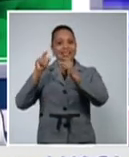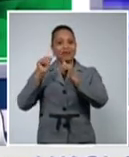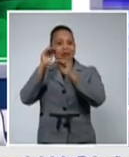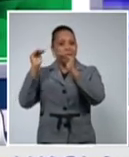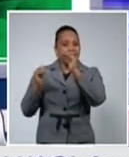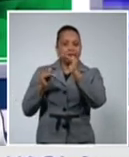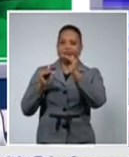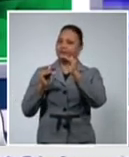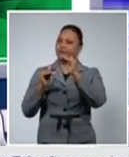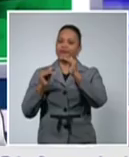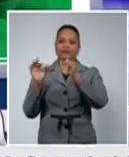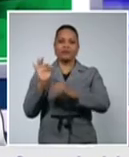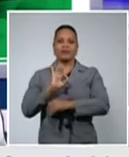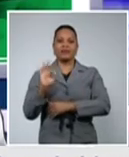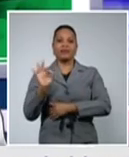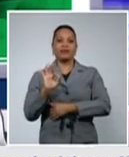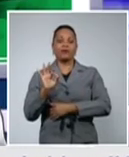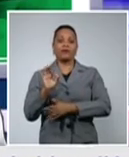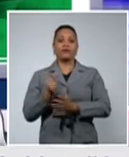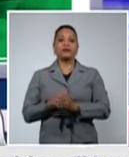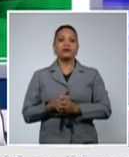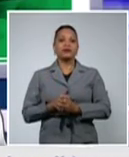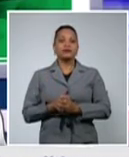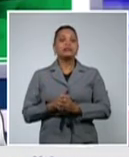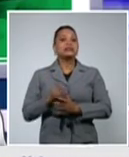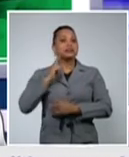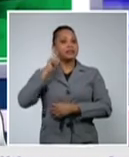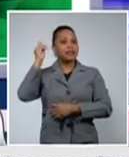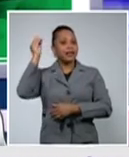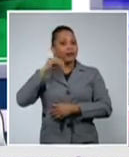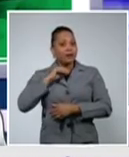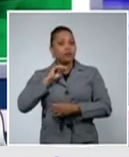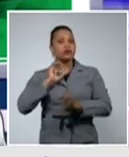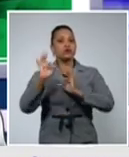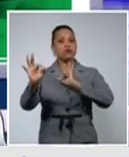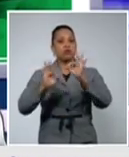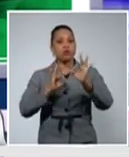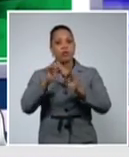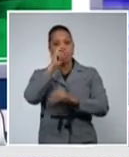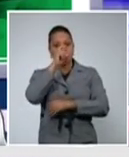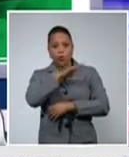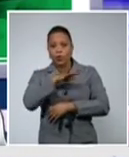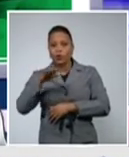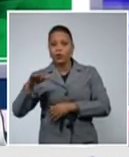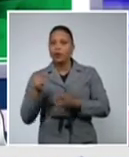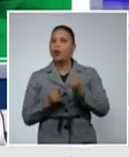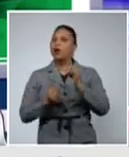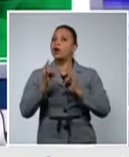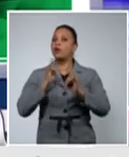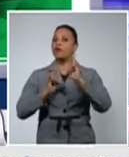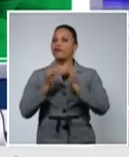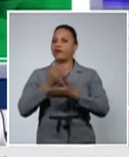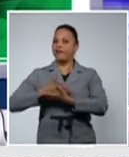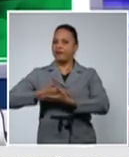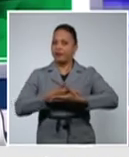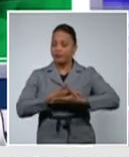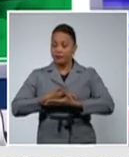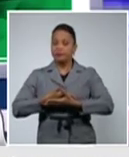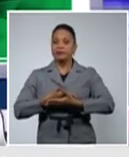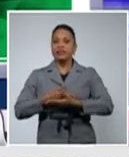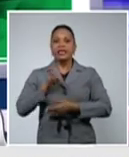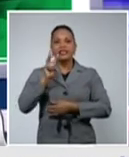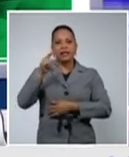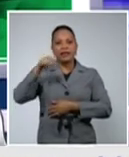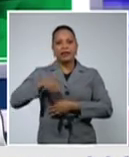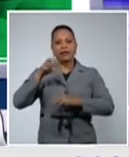teniendo en cuenta la forma en que podemos proteger a este grupo de edad. Tres de aquí de La Habana uno